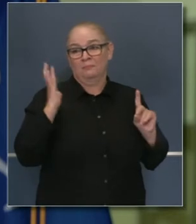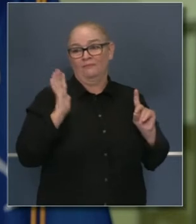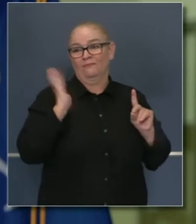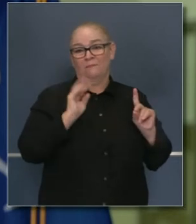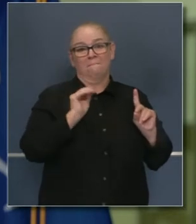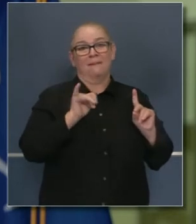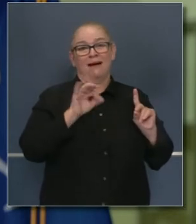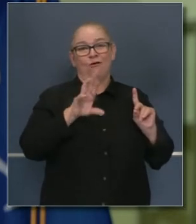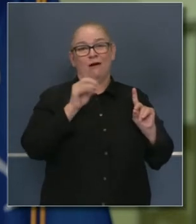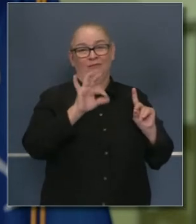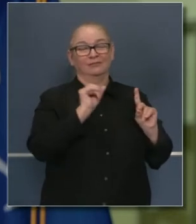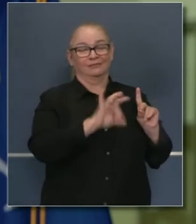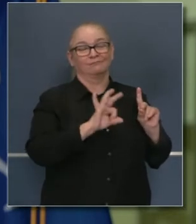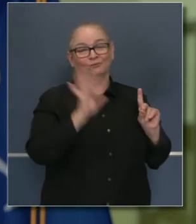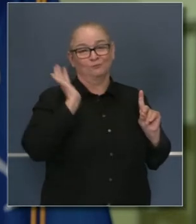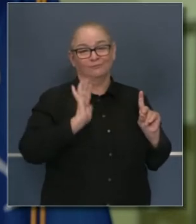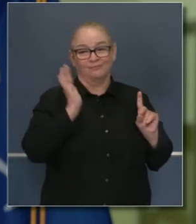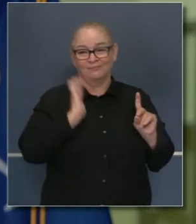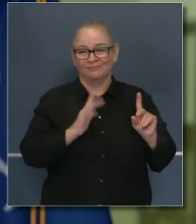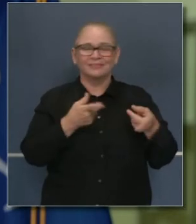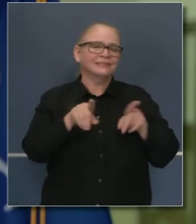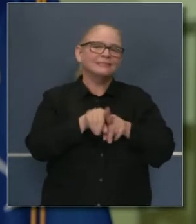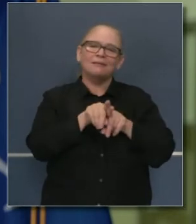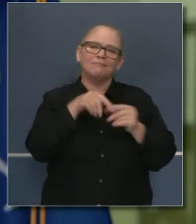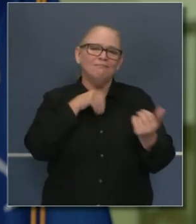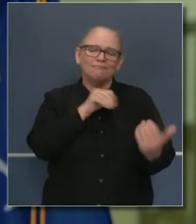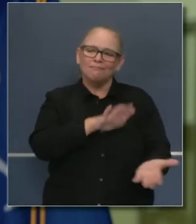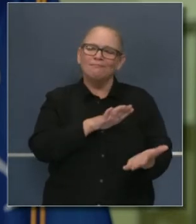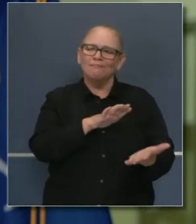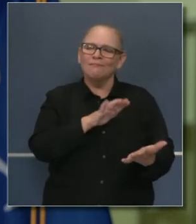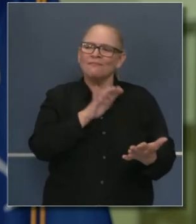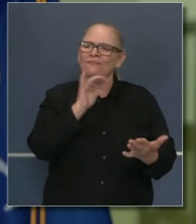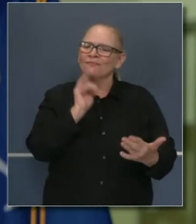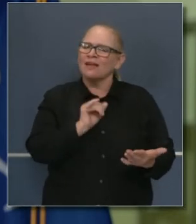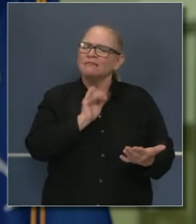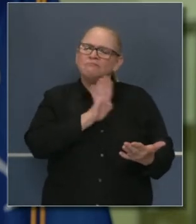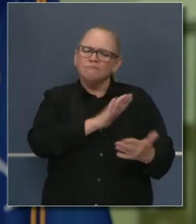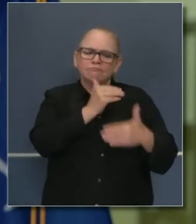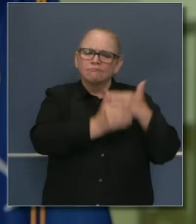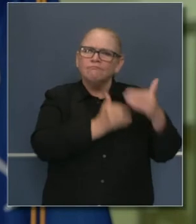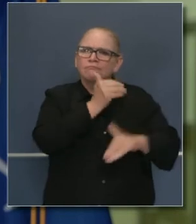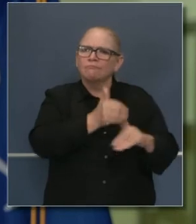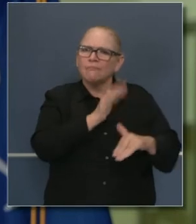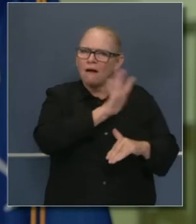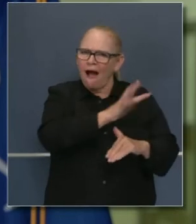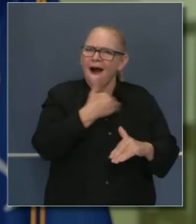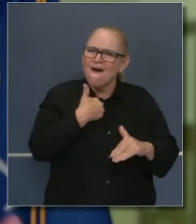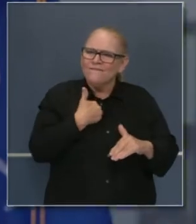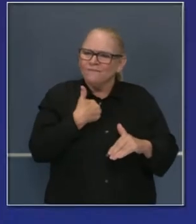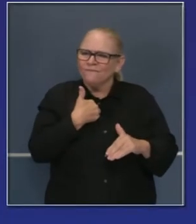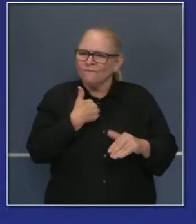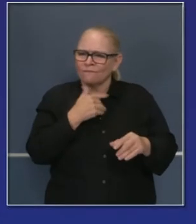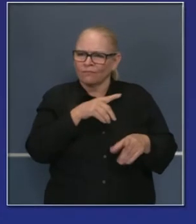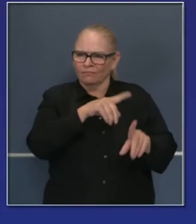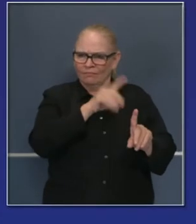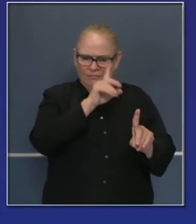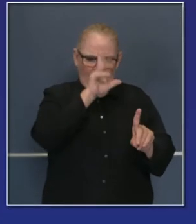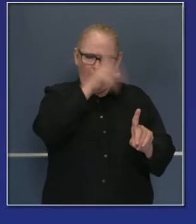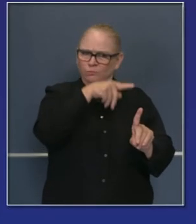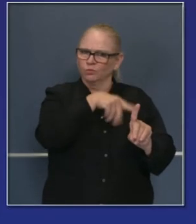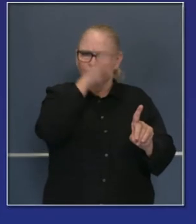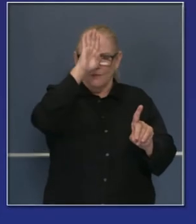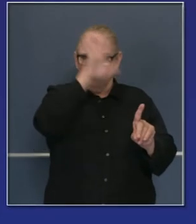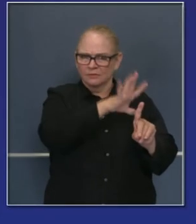particularmente en San Francisco, que eso es parte de los protocolos y los procesos. Pero estamos juntando todo lo posible, ayuda